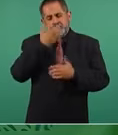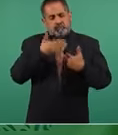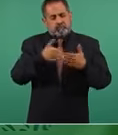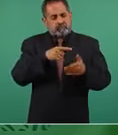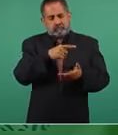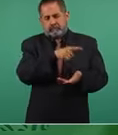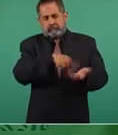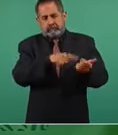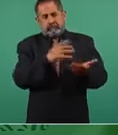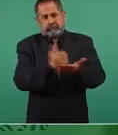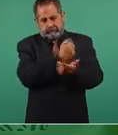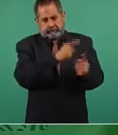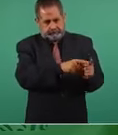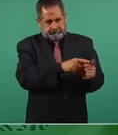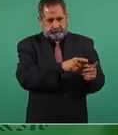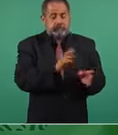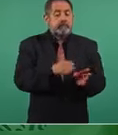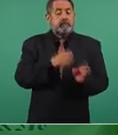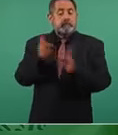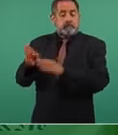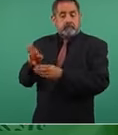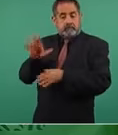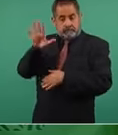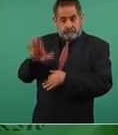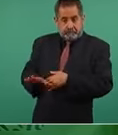y esta parte la gana